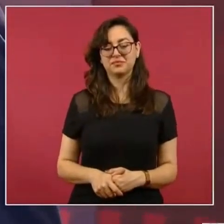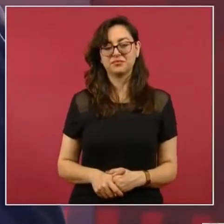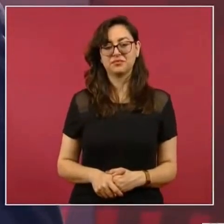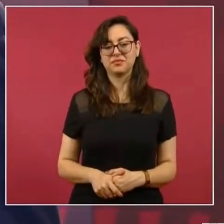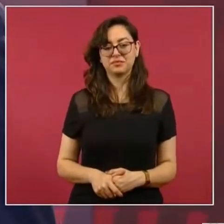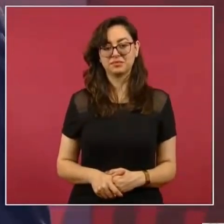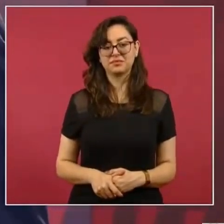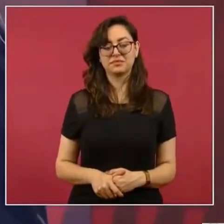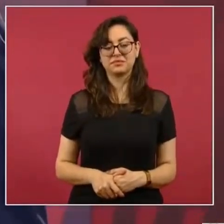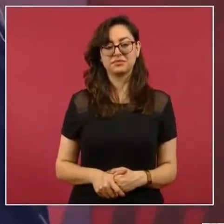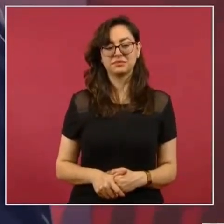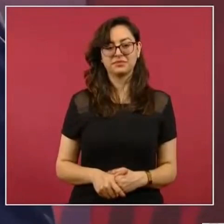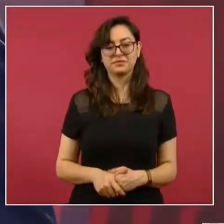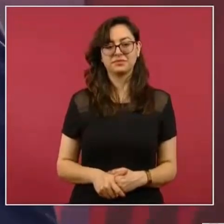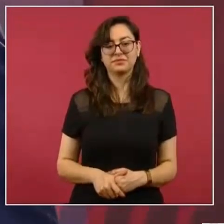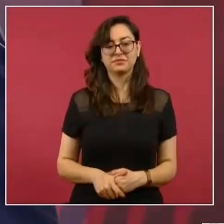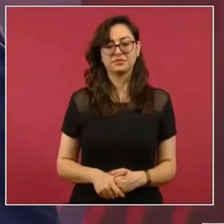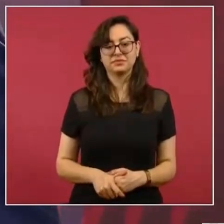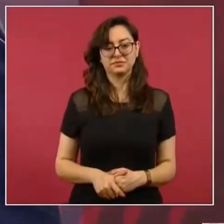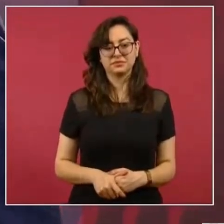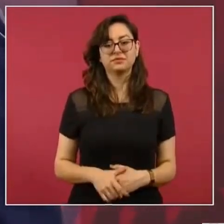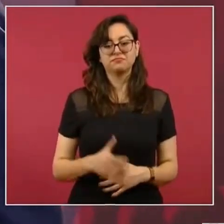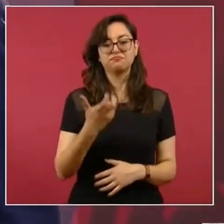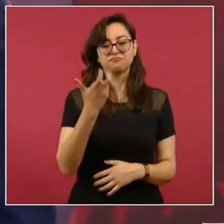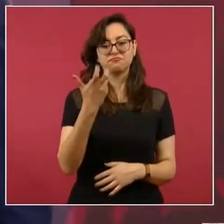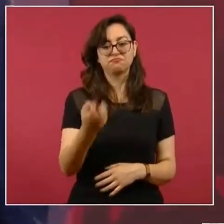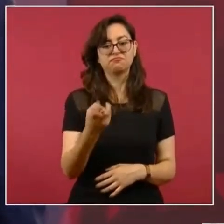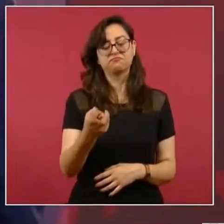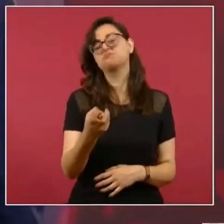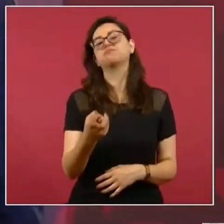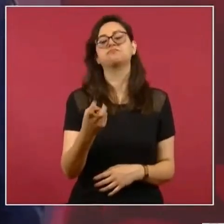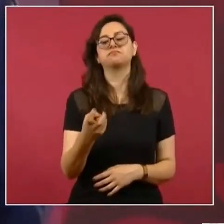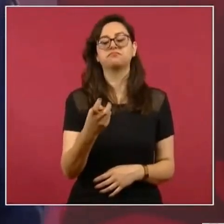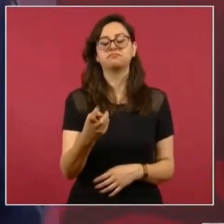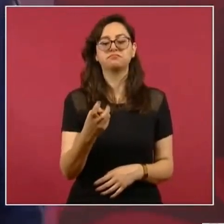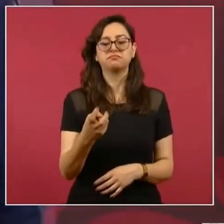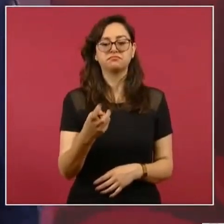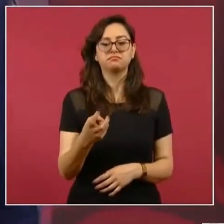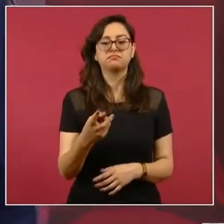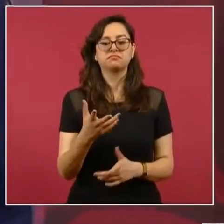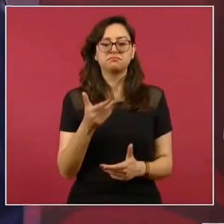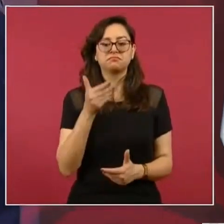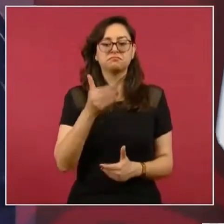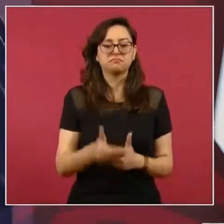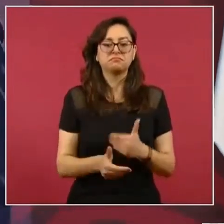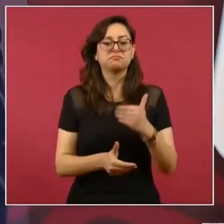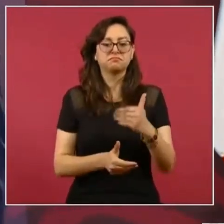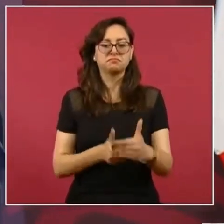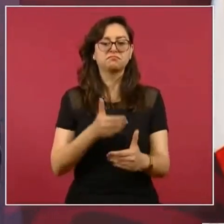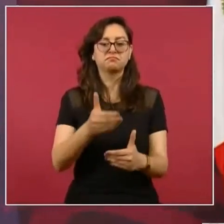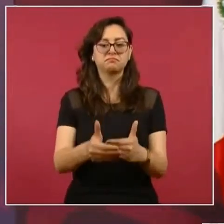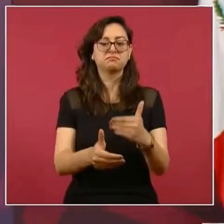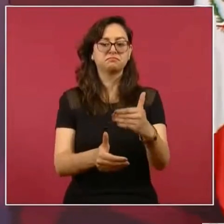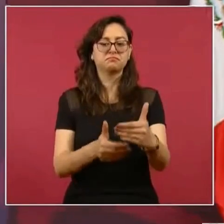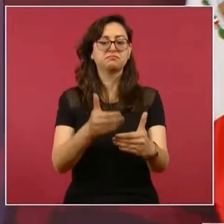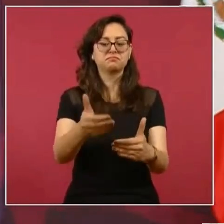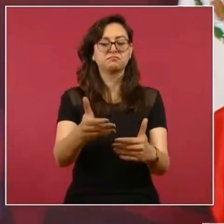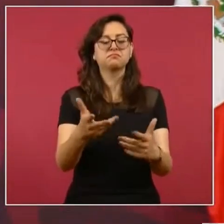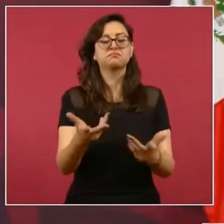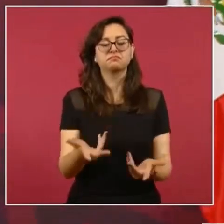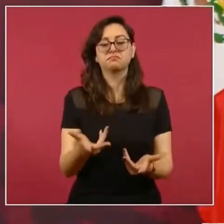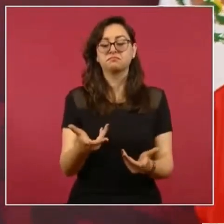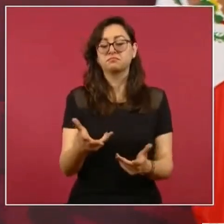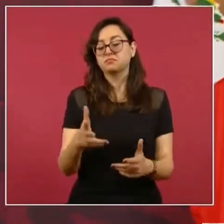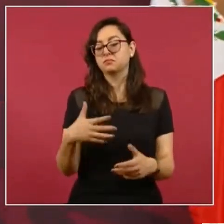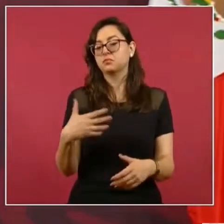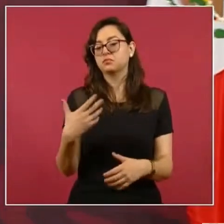entonces, eso es lo que se está dando, nosotros estamos recordando